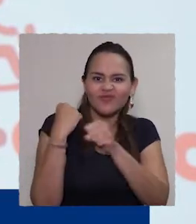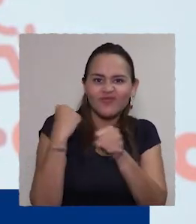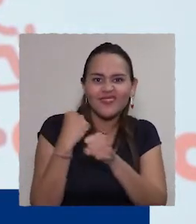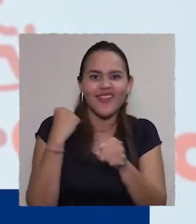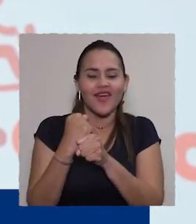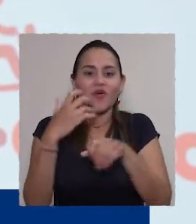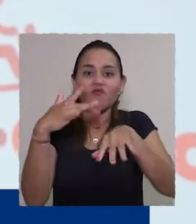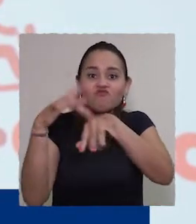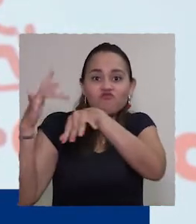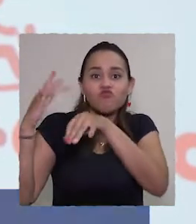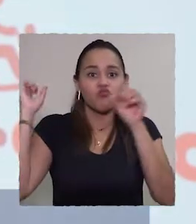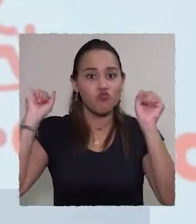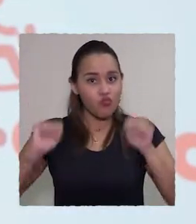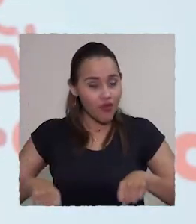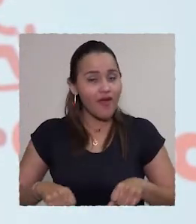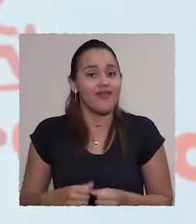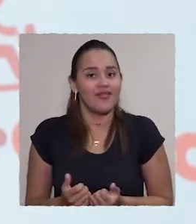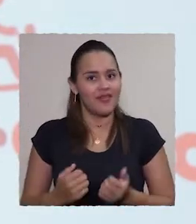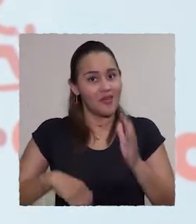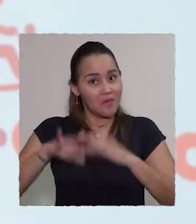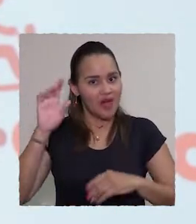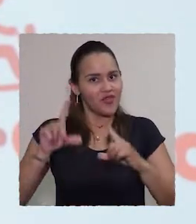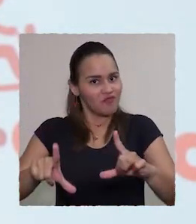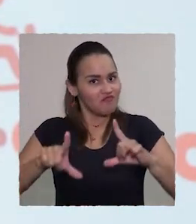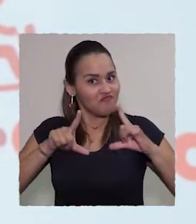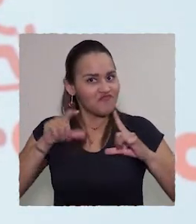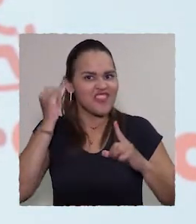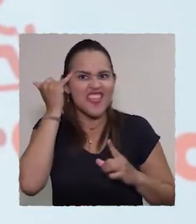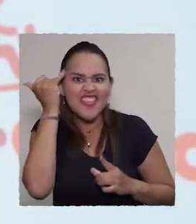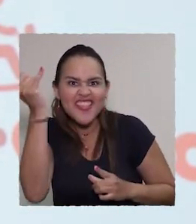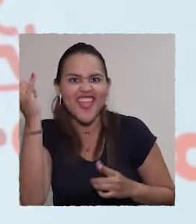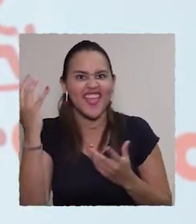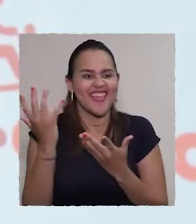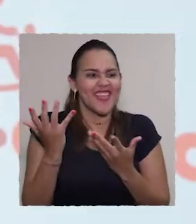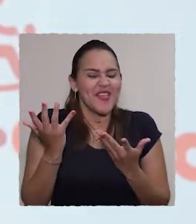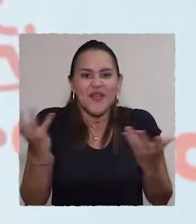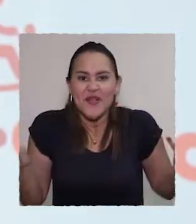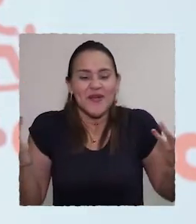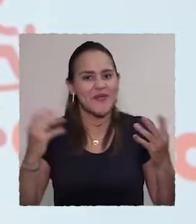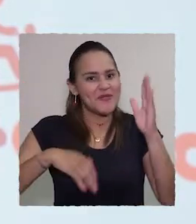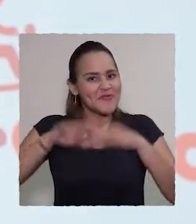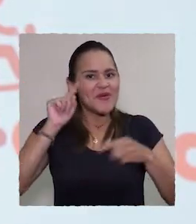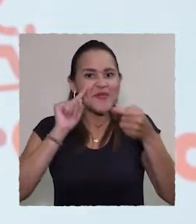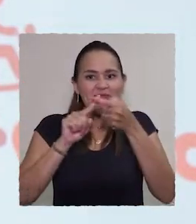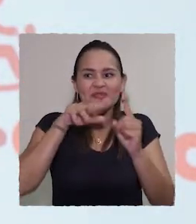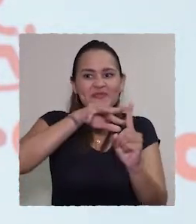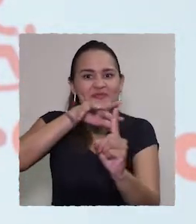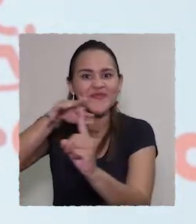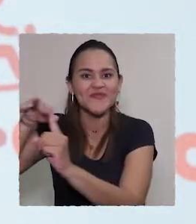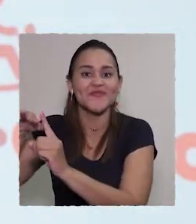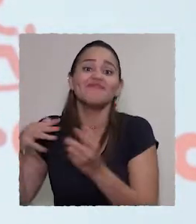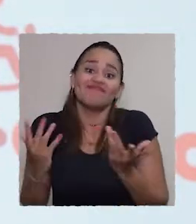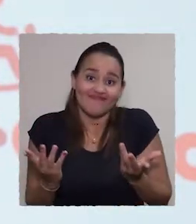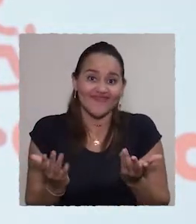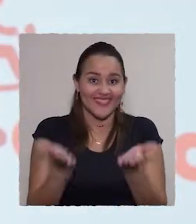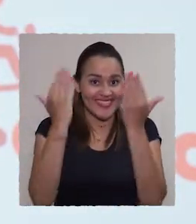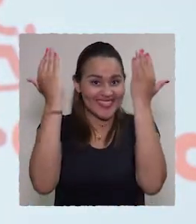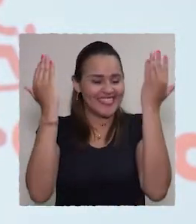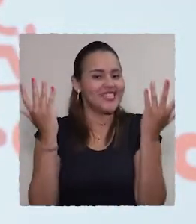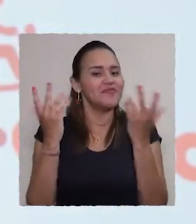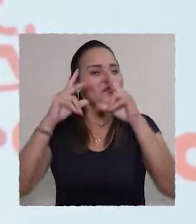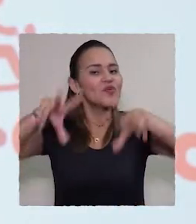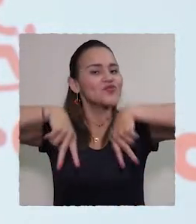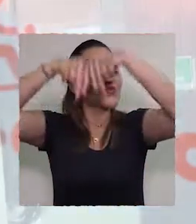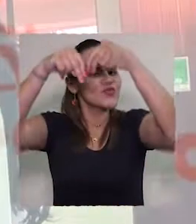previo a obtener el título, impulsando ideas o desarrollando áreas dentro de la